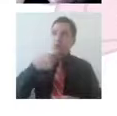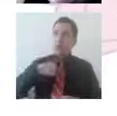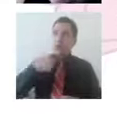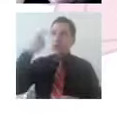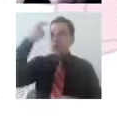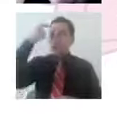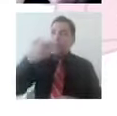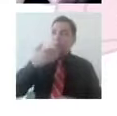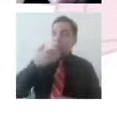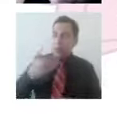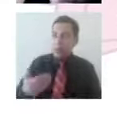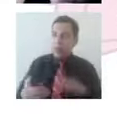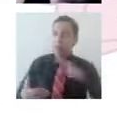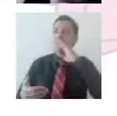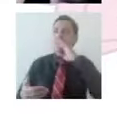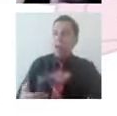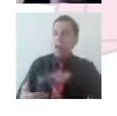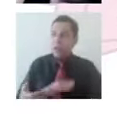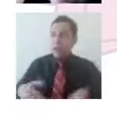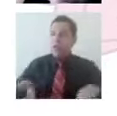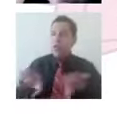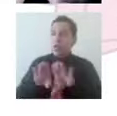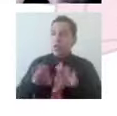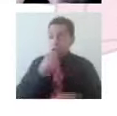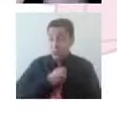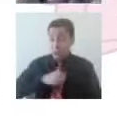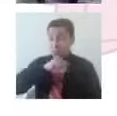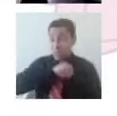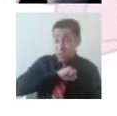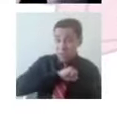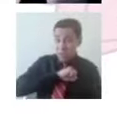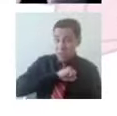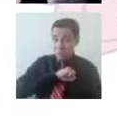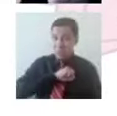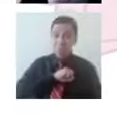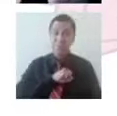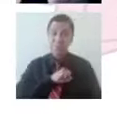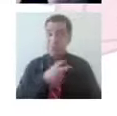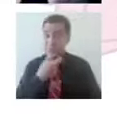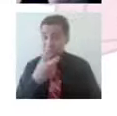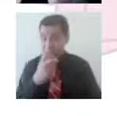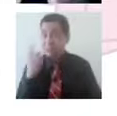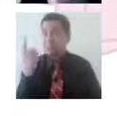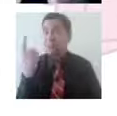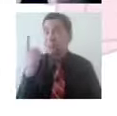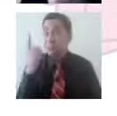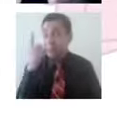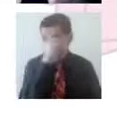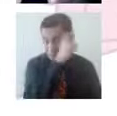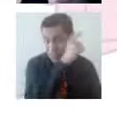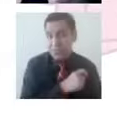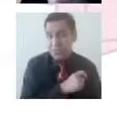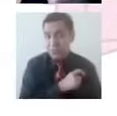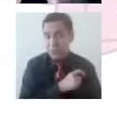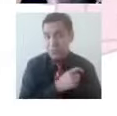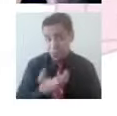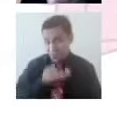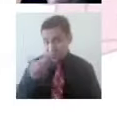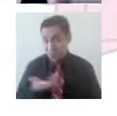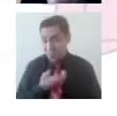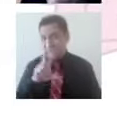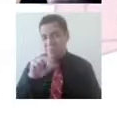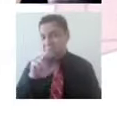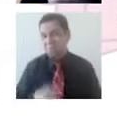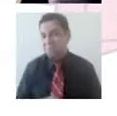recordar que la salud mental es parte de un proceso que se denomina salud. ¿Sí? Sin salud mental